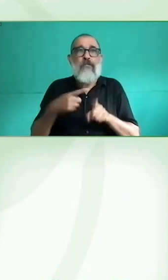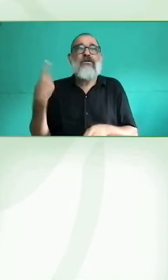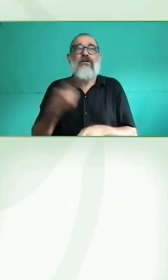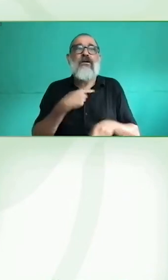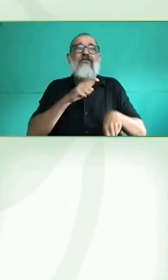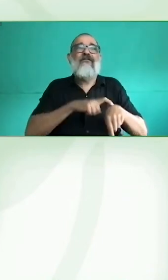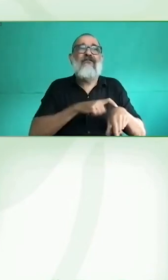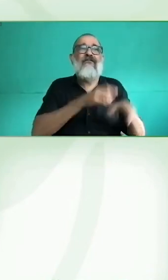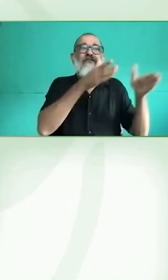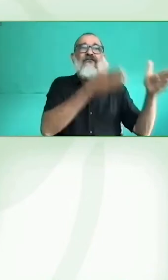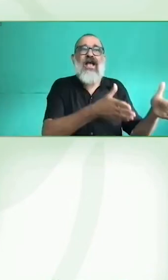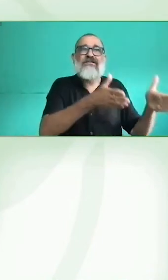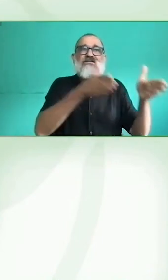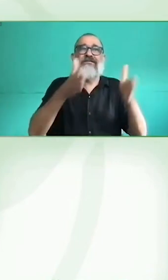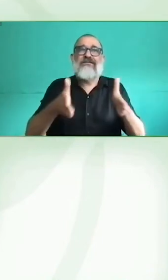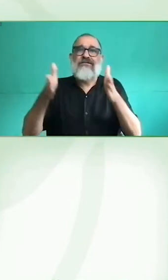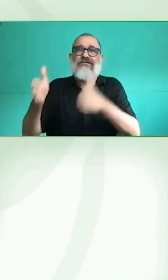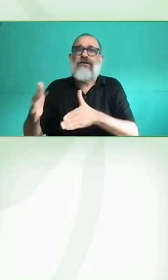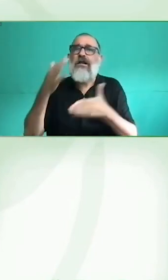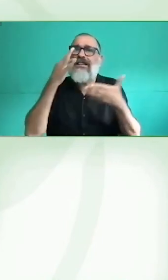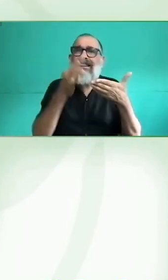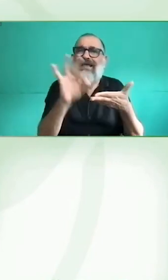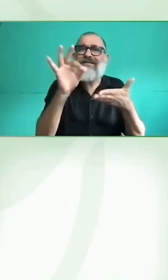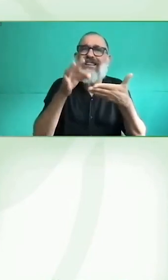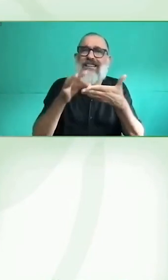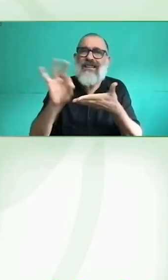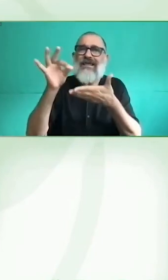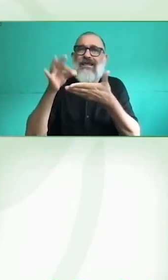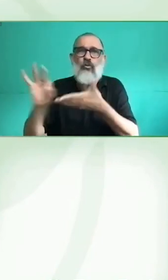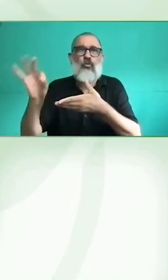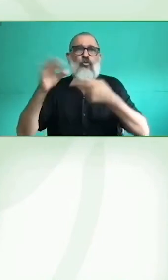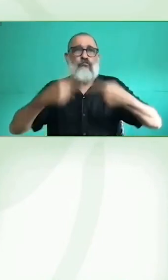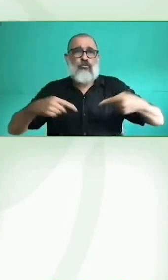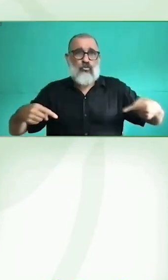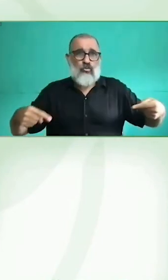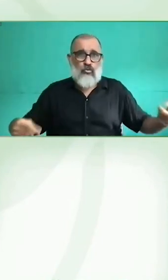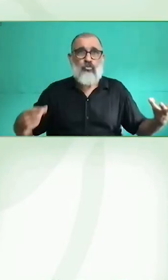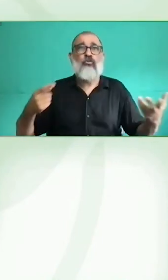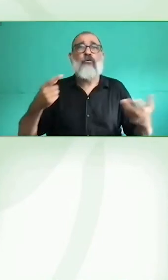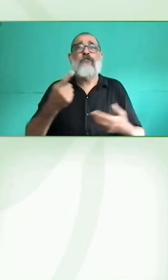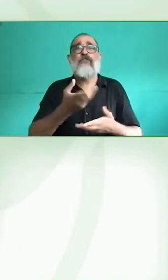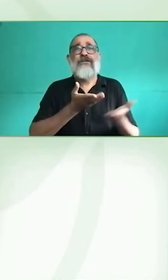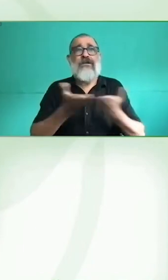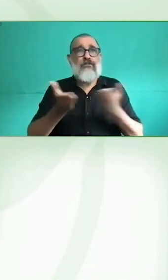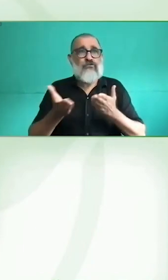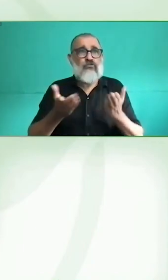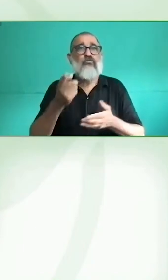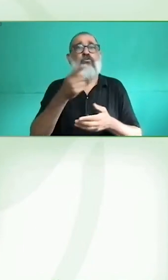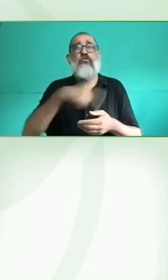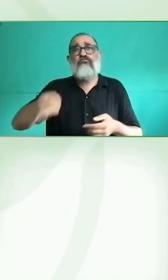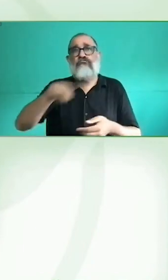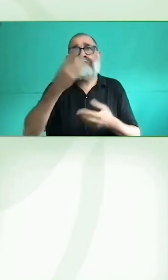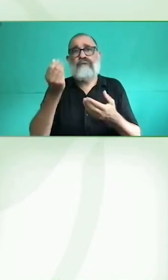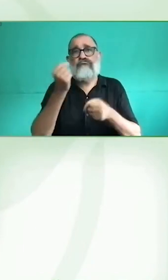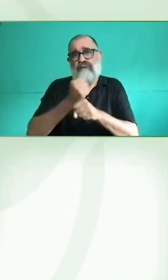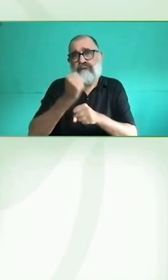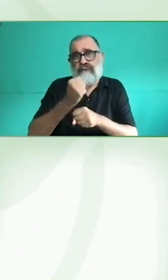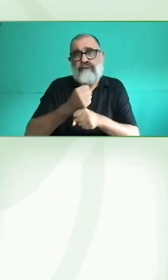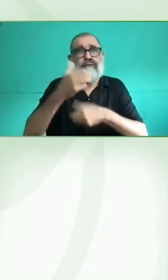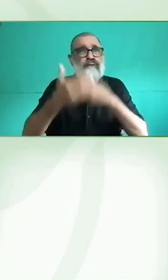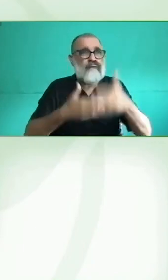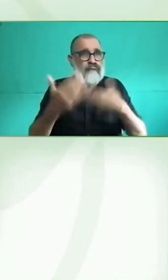también se están diseñando productos accesibles, productos inclusivos que tienen en cuenta esas diferentes necesidades y también productos que son